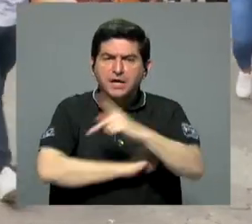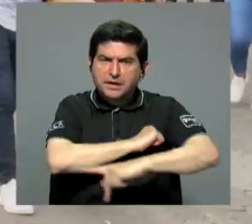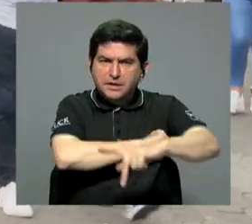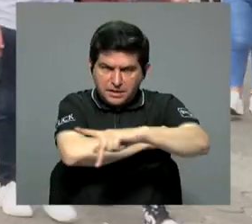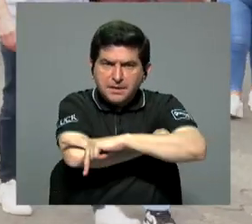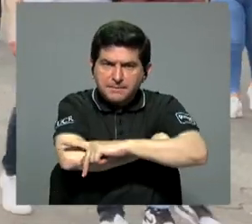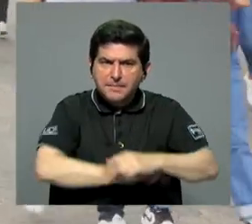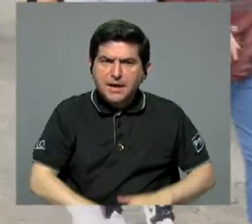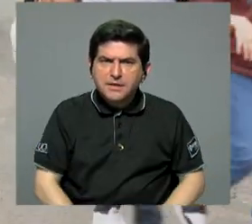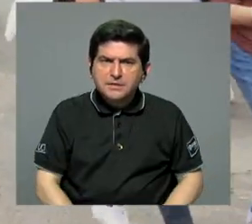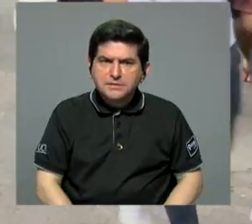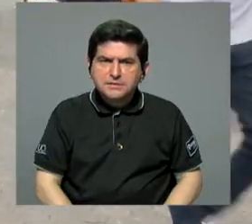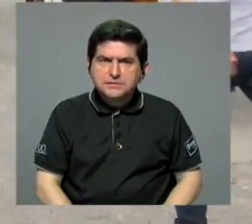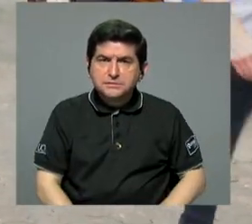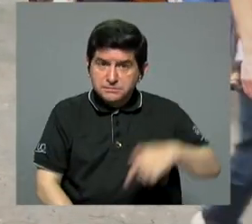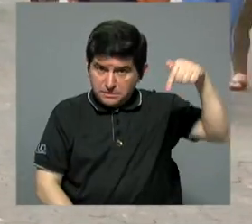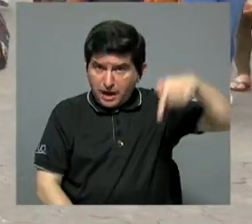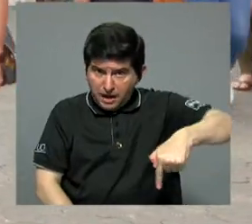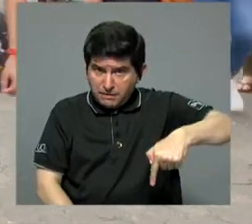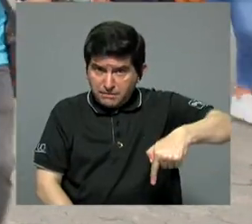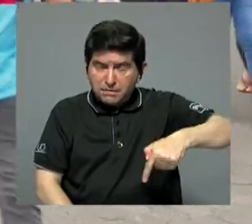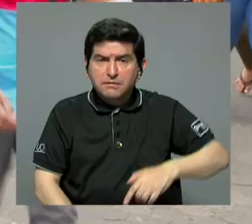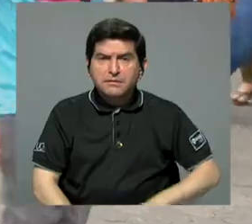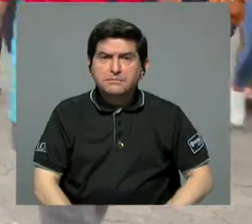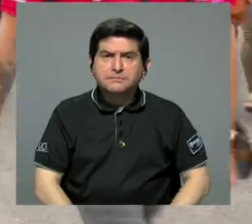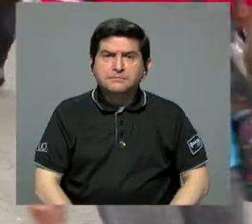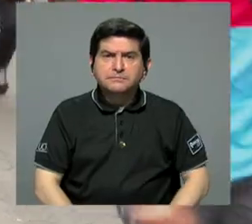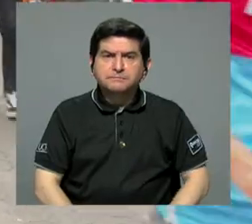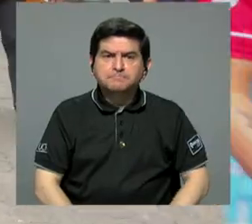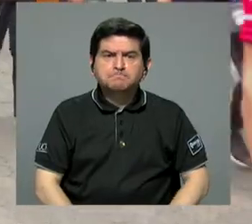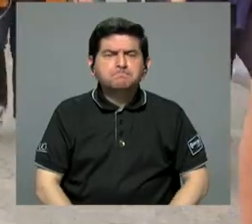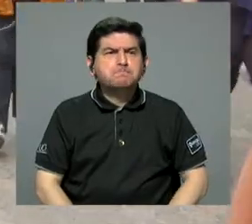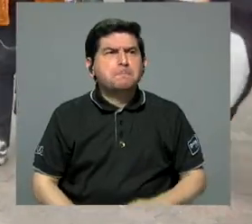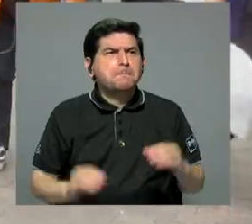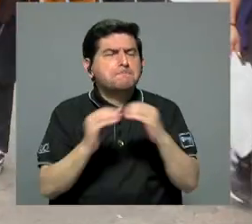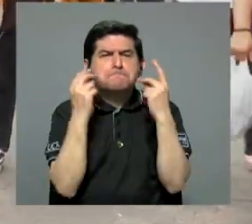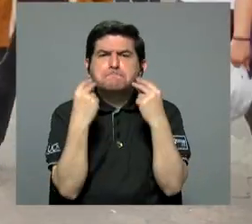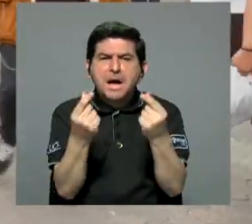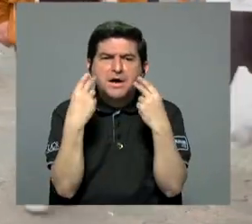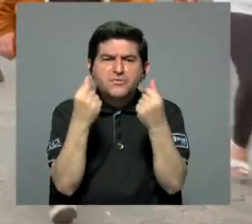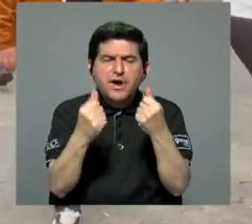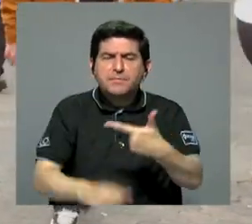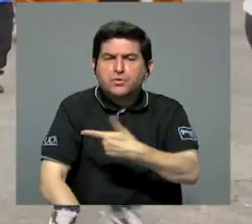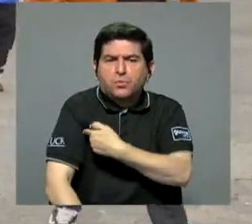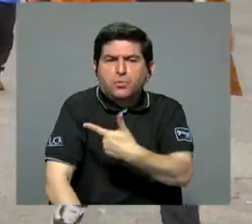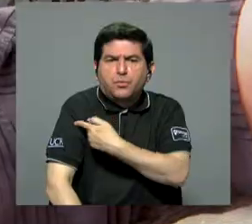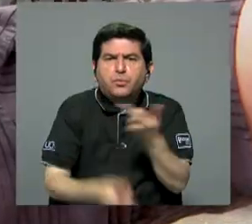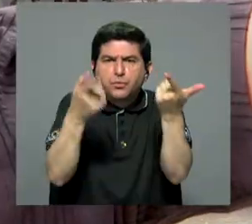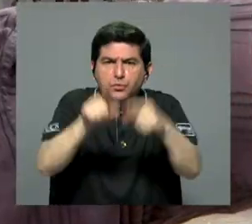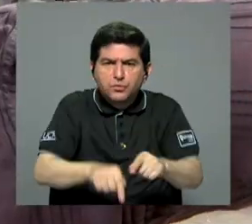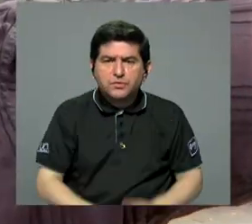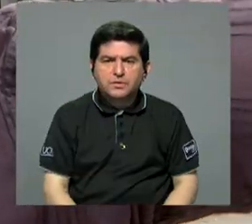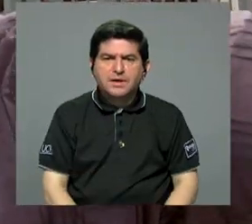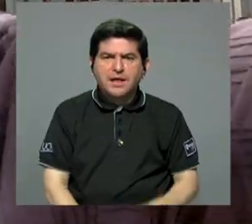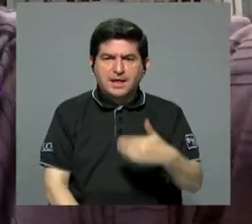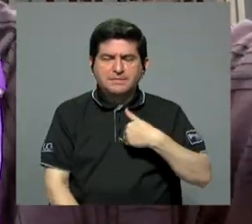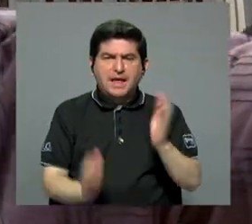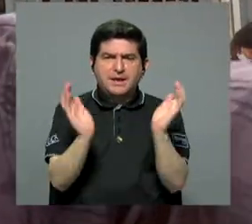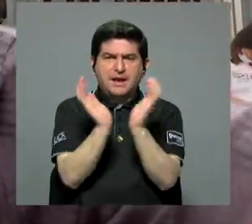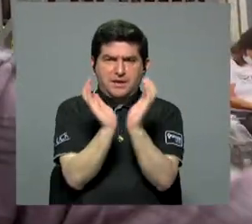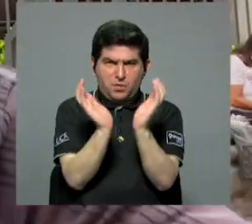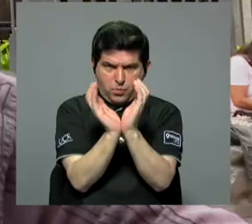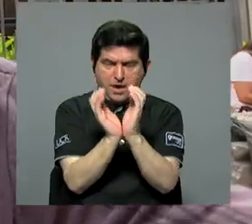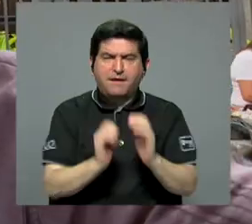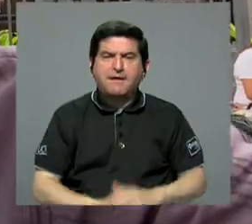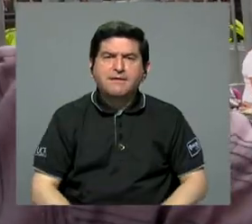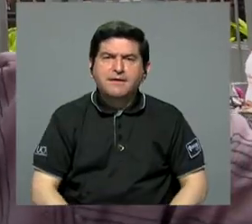de los países donde, pues, más rápido hubo vacunación. O sea, tenemos una caja de